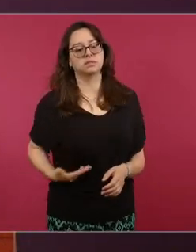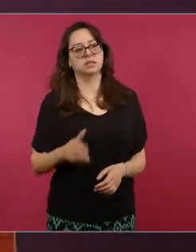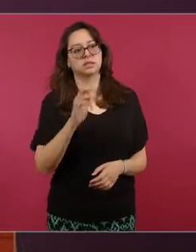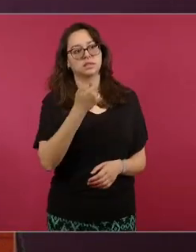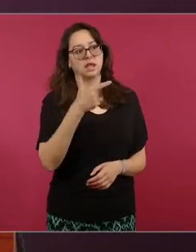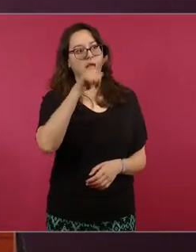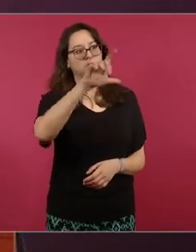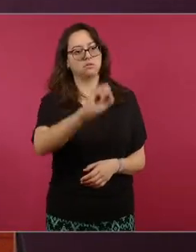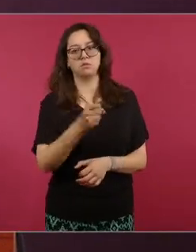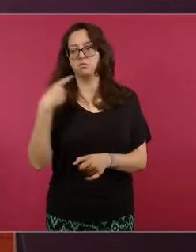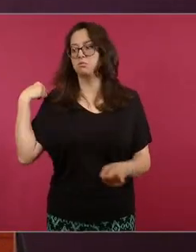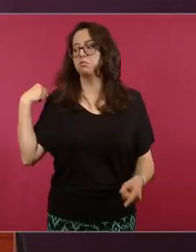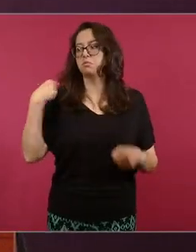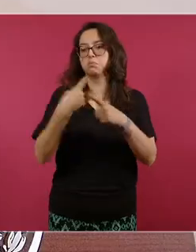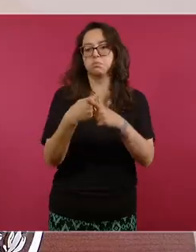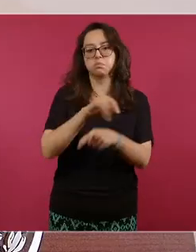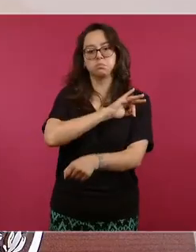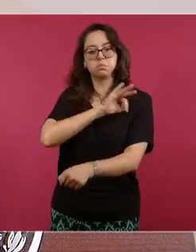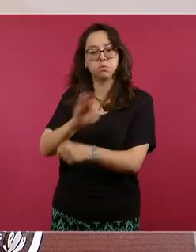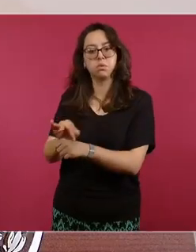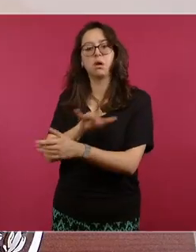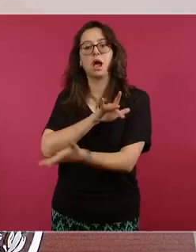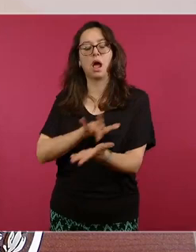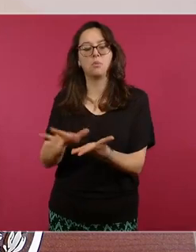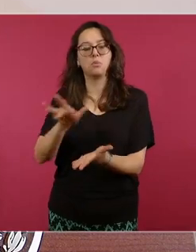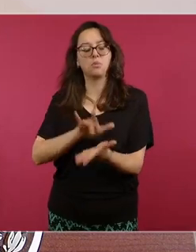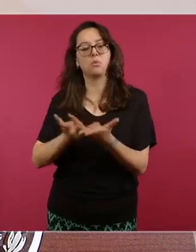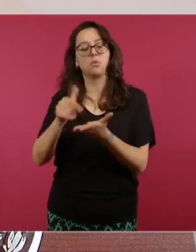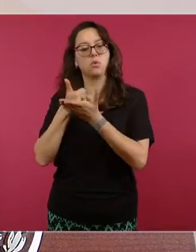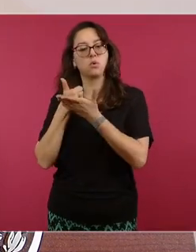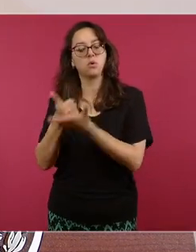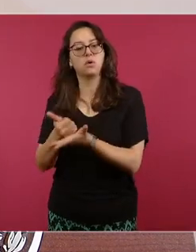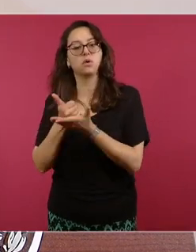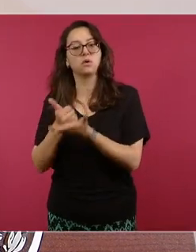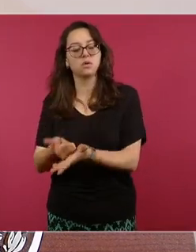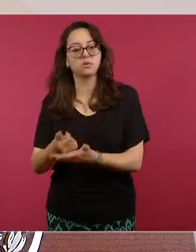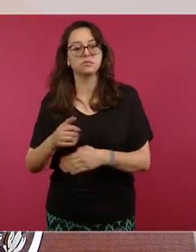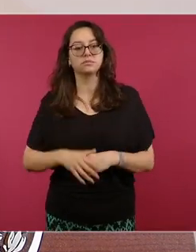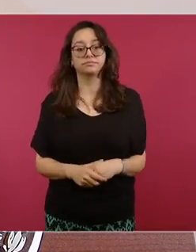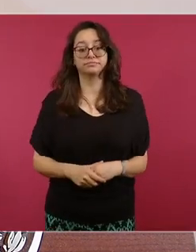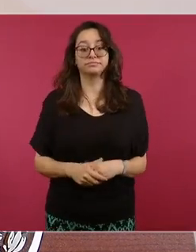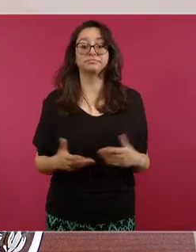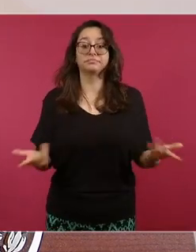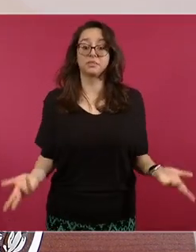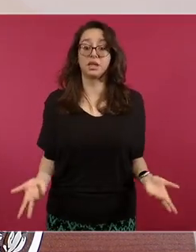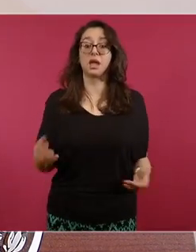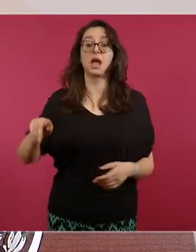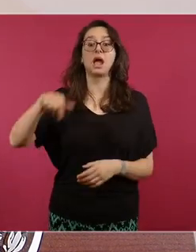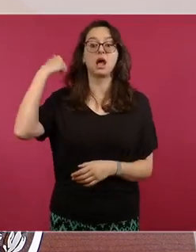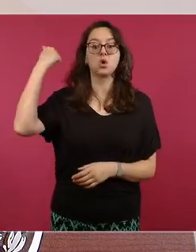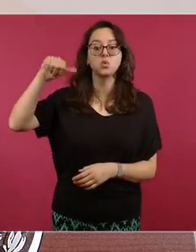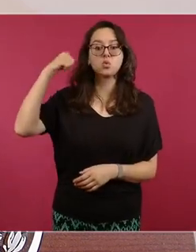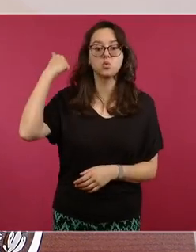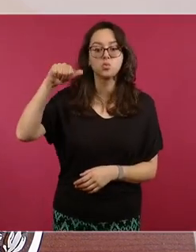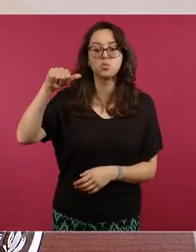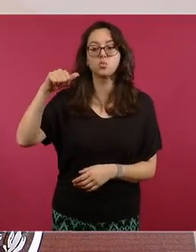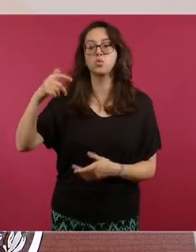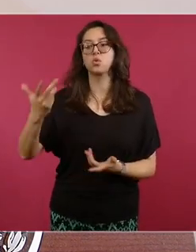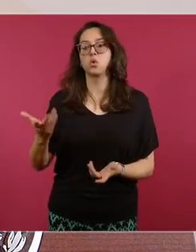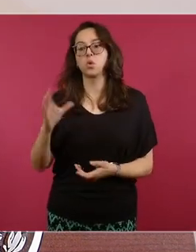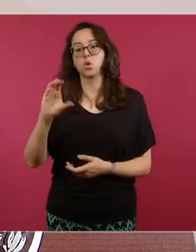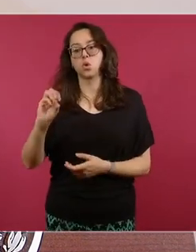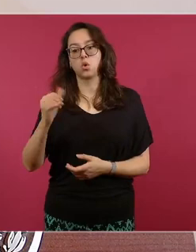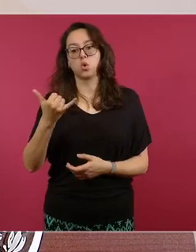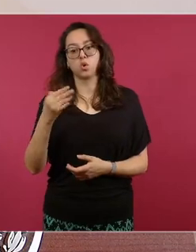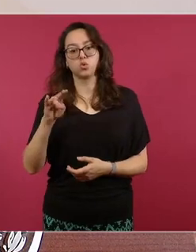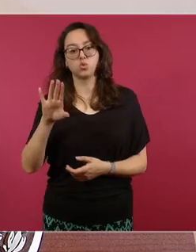respaldo y el apoyo otorgado a Guerrero. La principal actividad económica, ustedes lo saben, tanto de Acapulco como de Coyuca